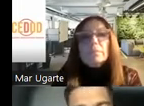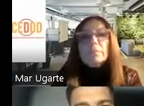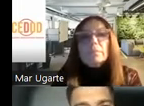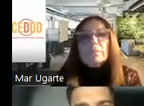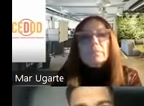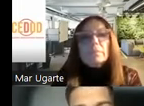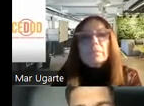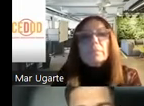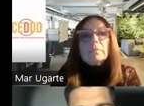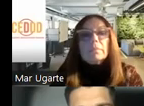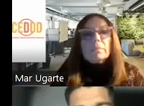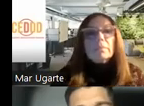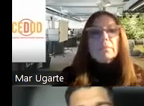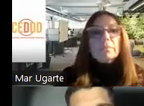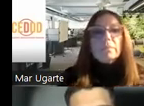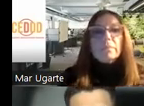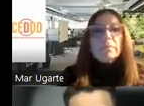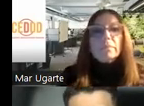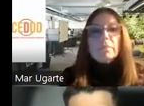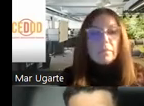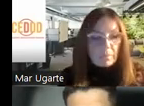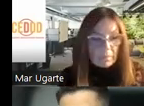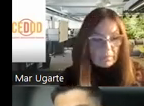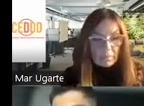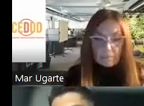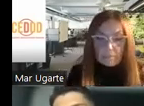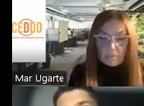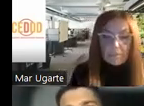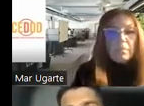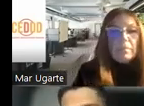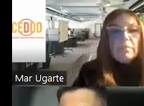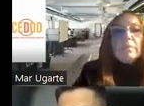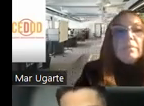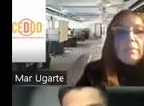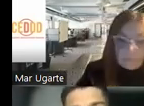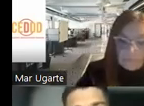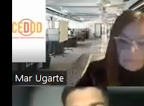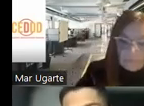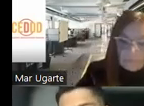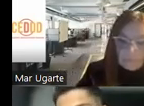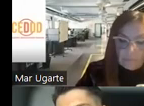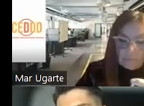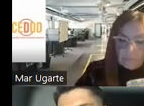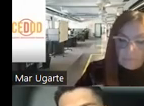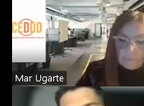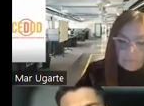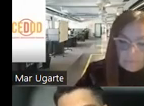a desencadenar la señal eléctrica. Pero, si aquí no hay una glía, la glía es el soporte de